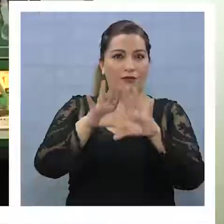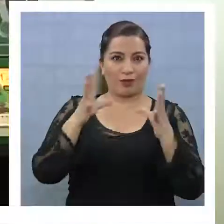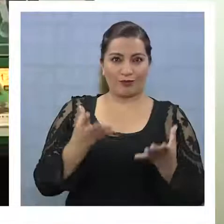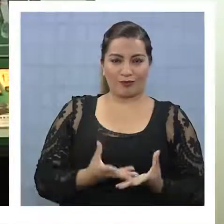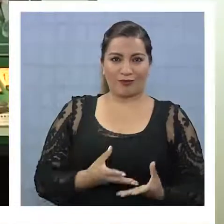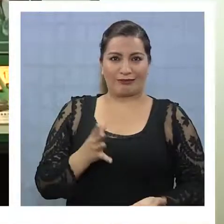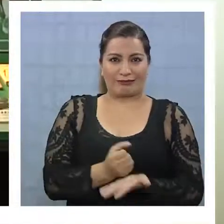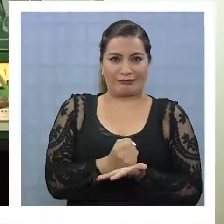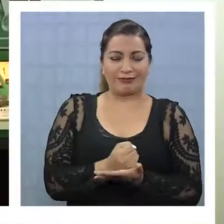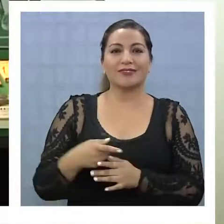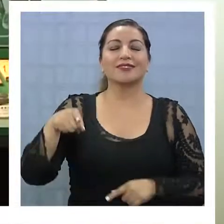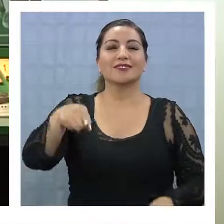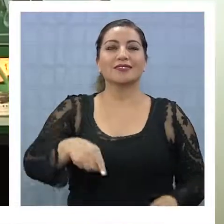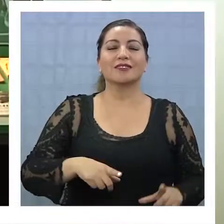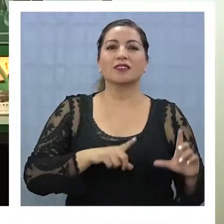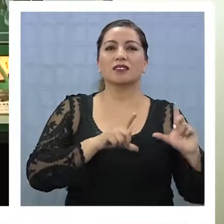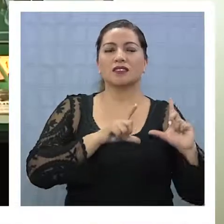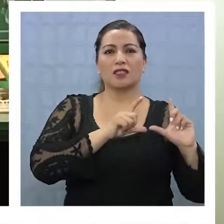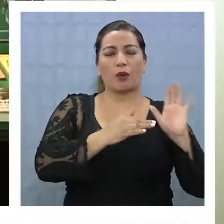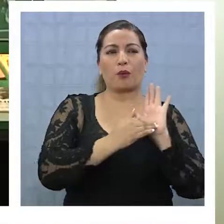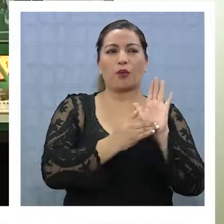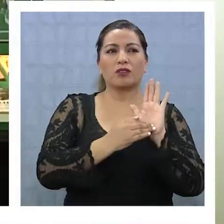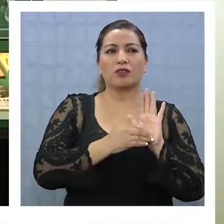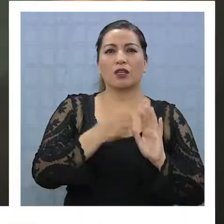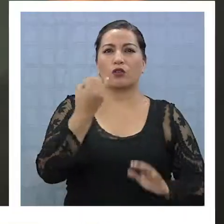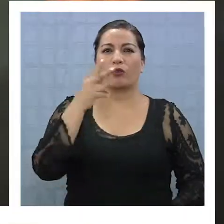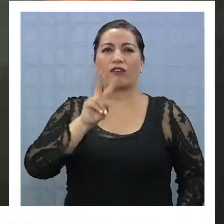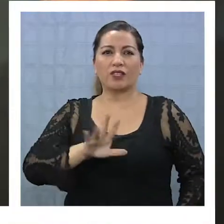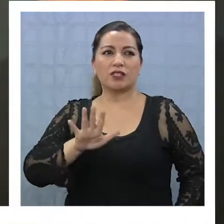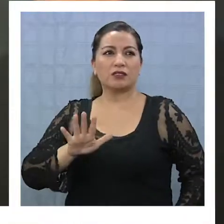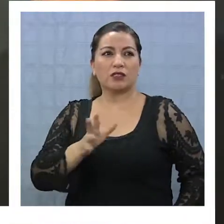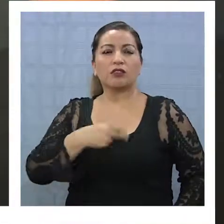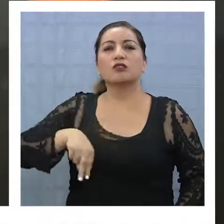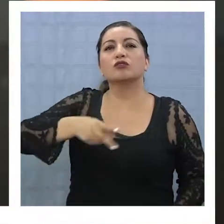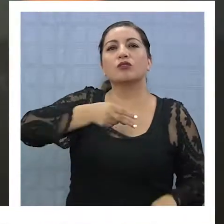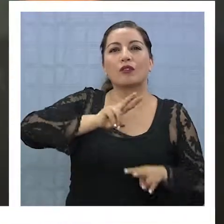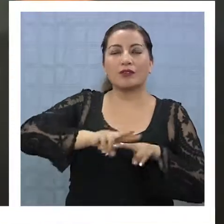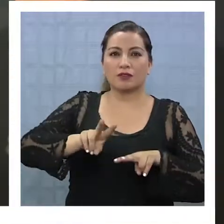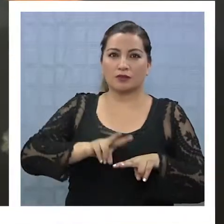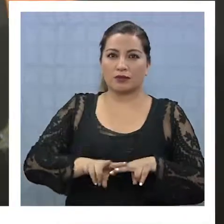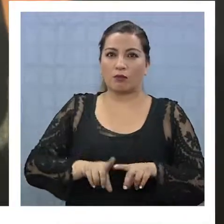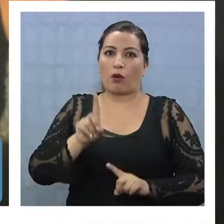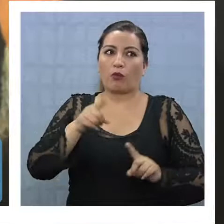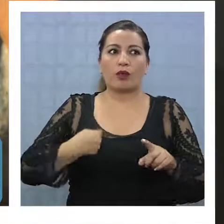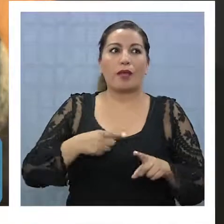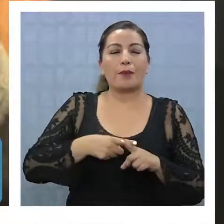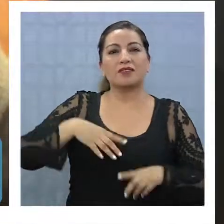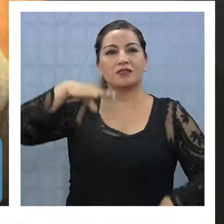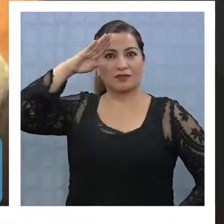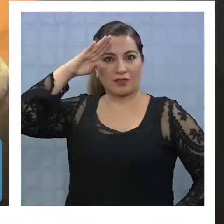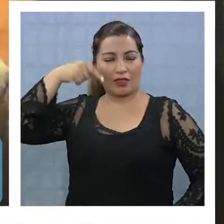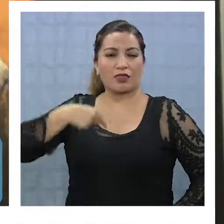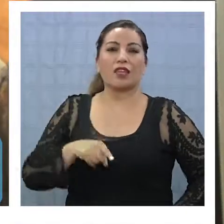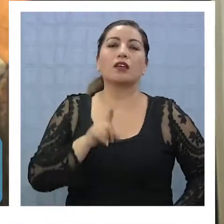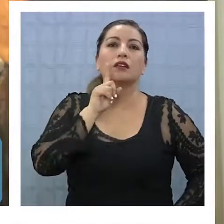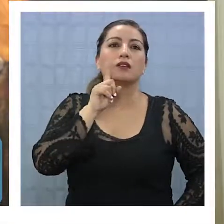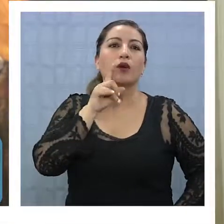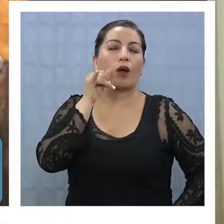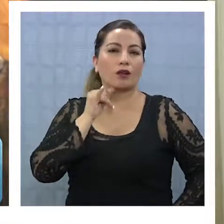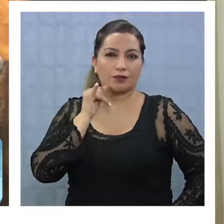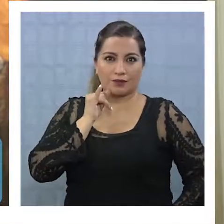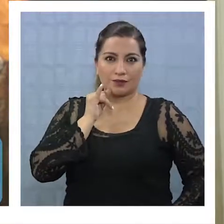del mundo. Desde esta es la exposición número 25 que nosotros hacemos, así que alguna experiencia tenemos aquí